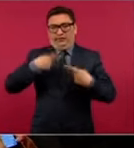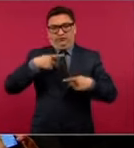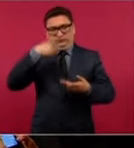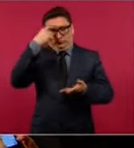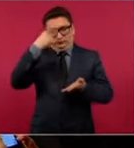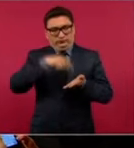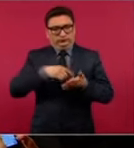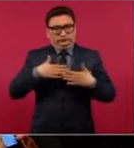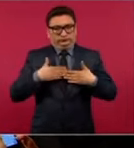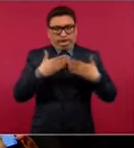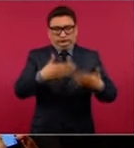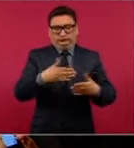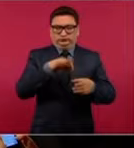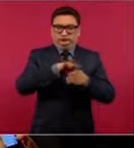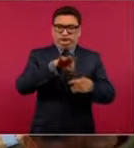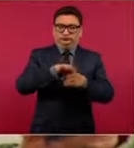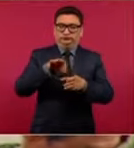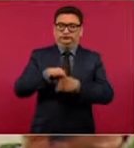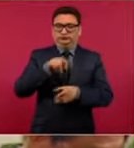y que votaron por él